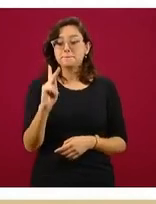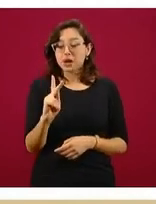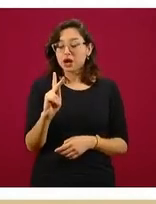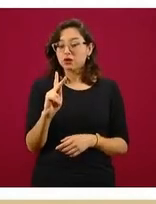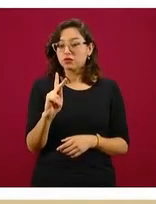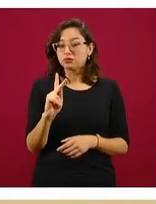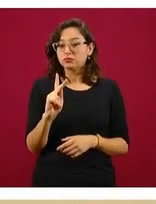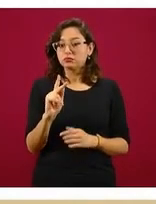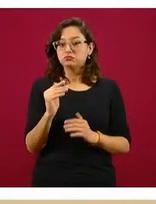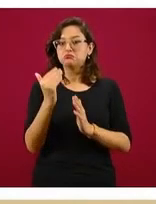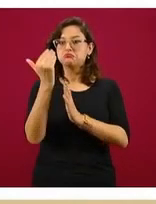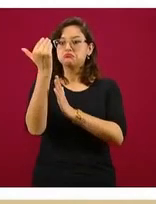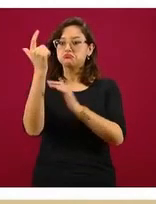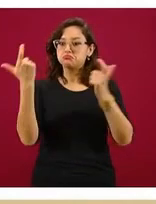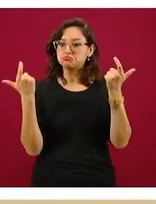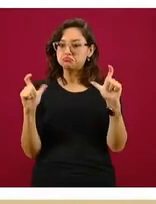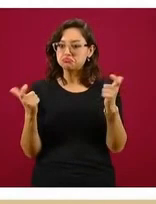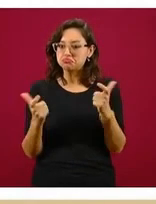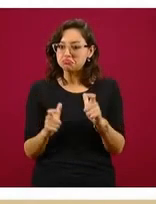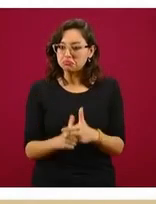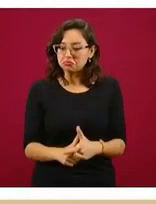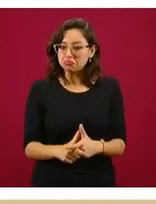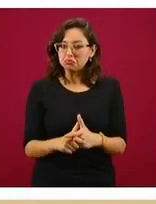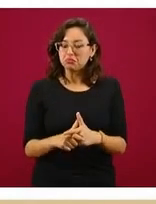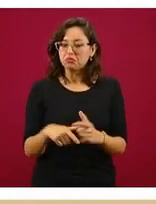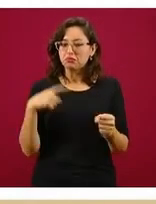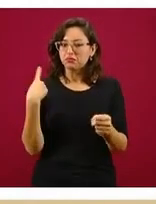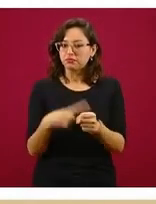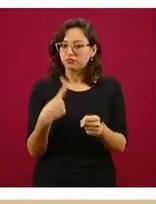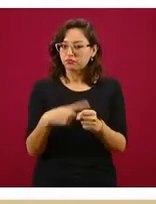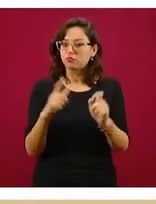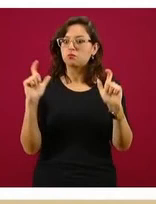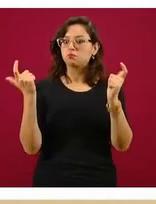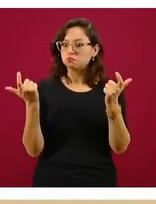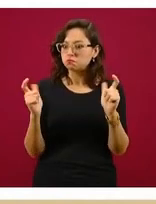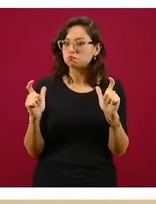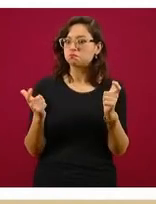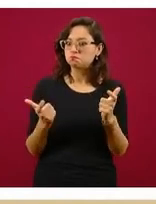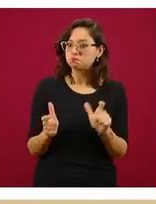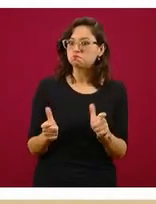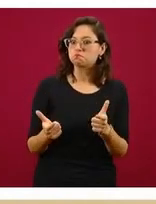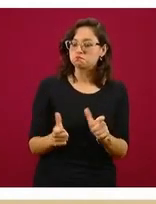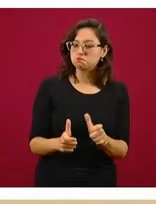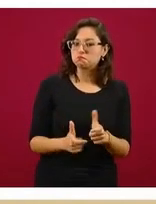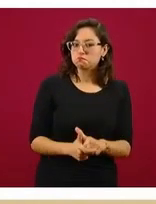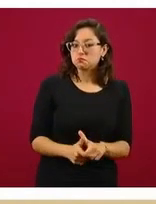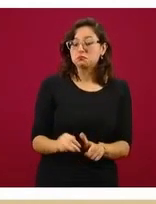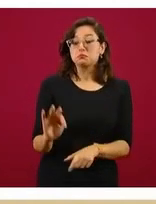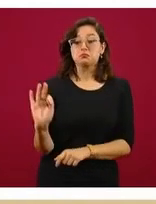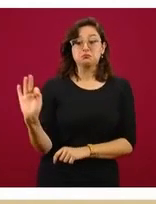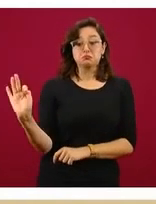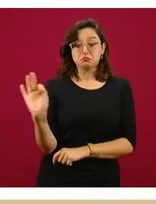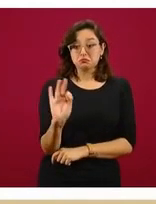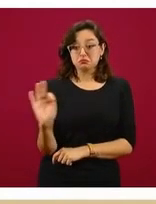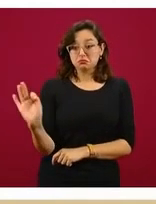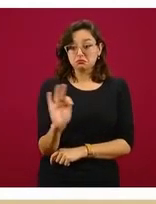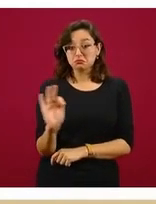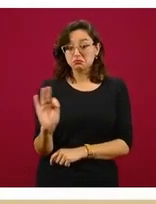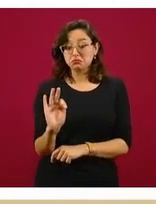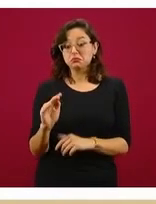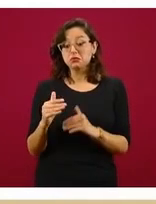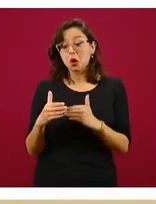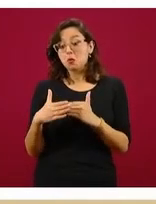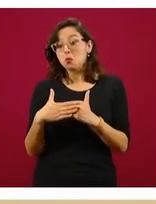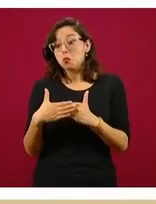descendente en descenso moderado. Eso quiere decir que existe una probabilidad de que en un